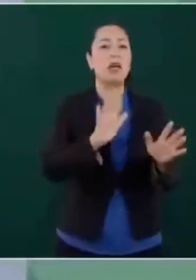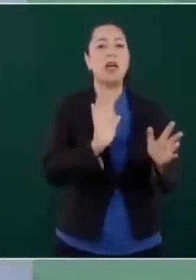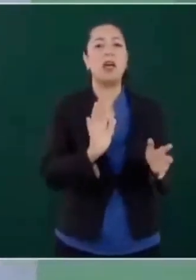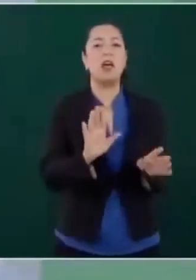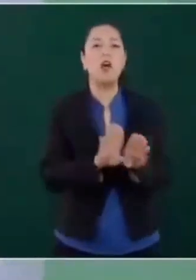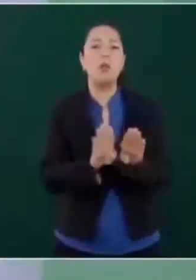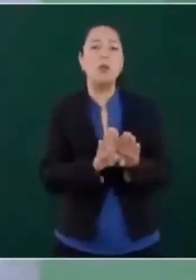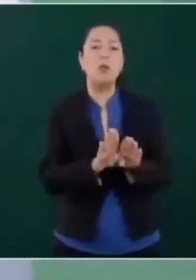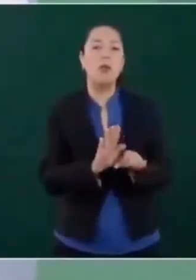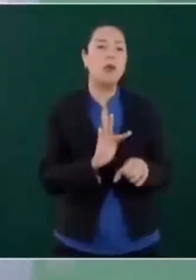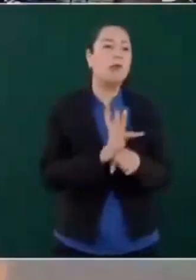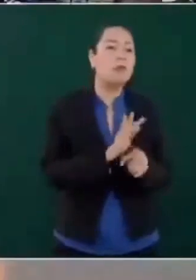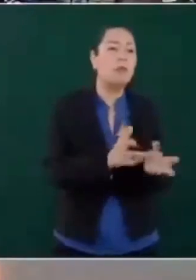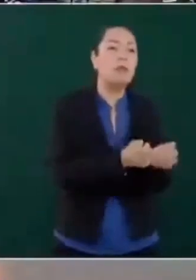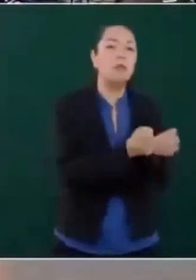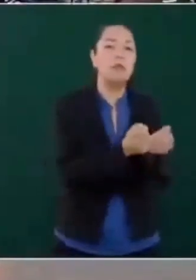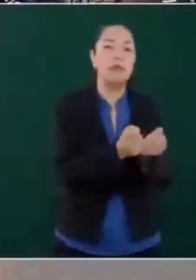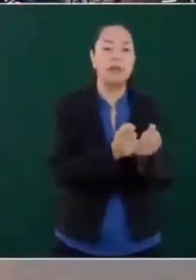como ya todos.